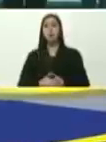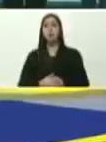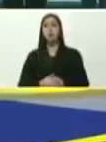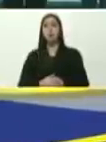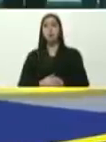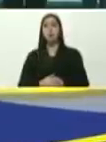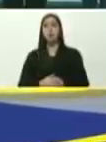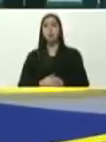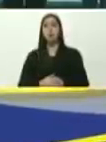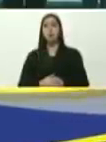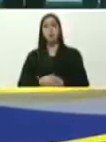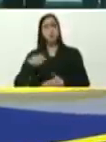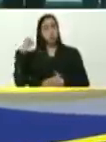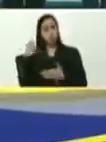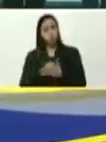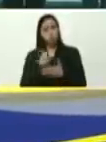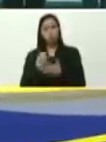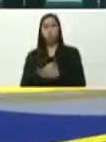resistimos,